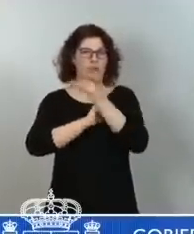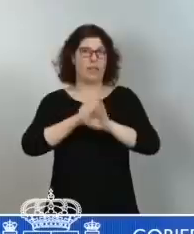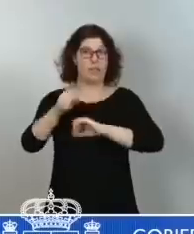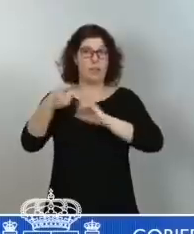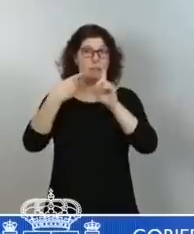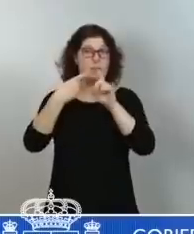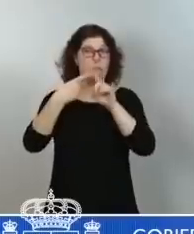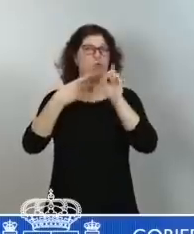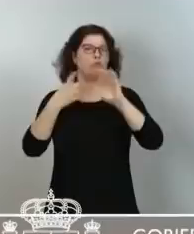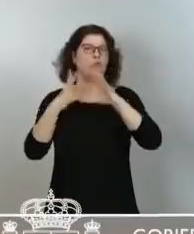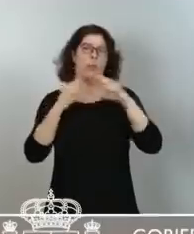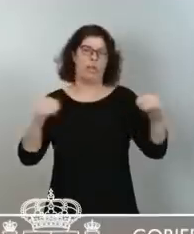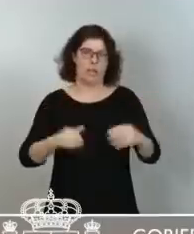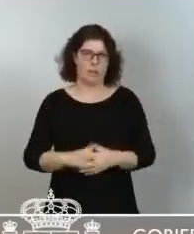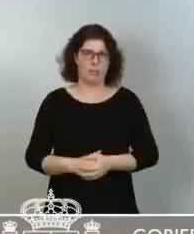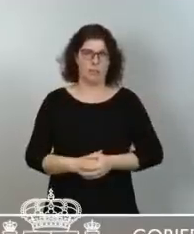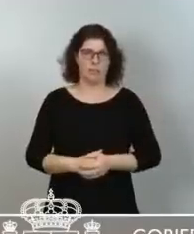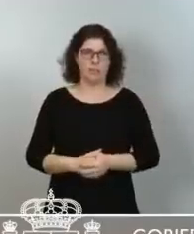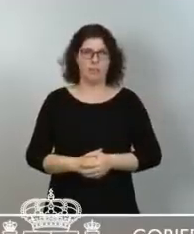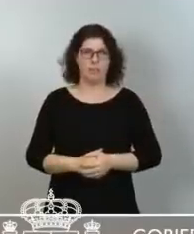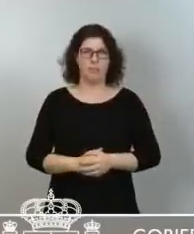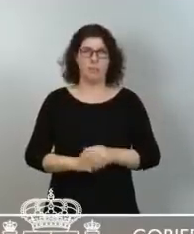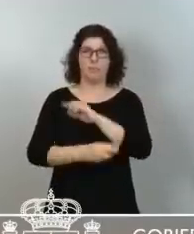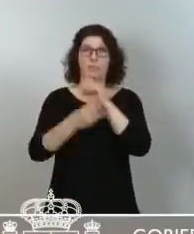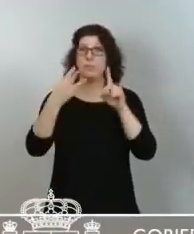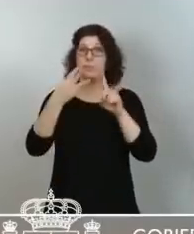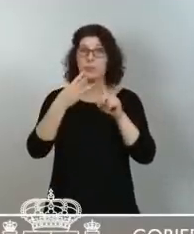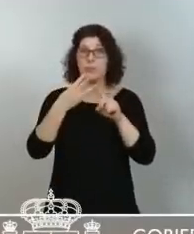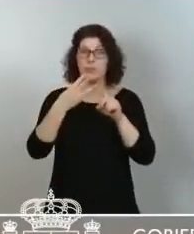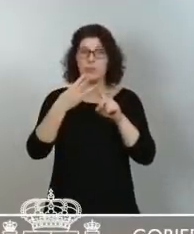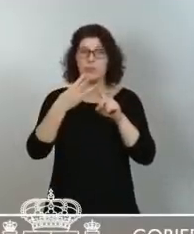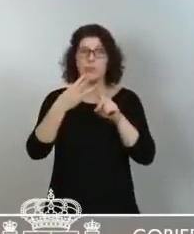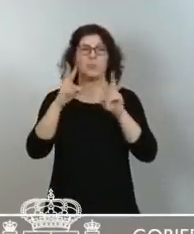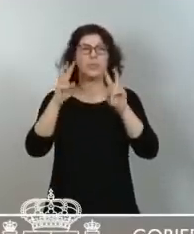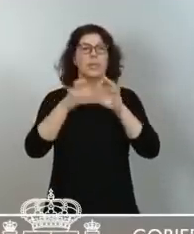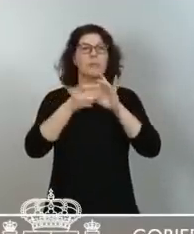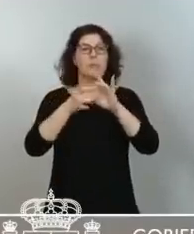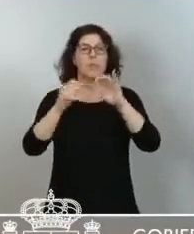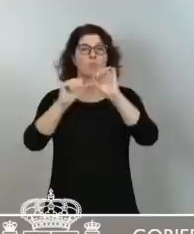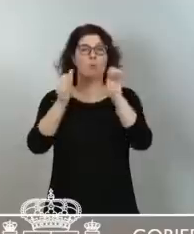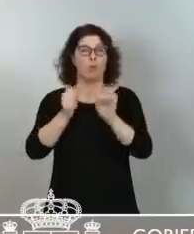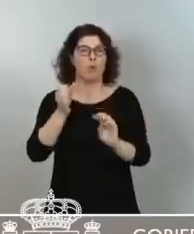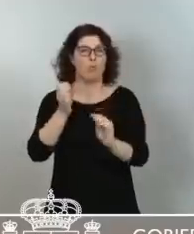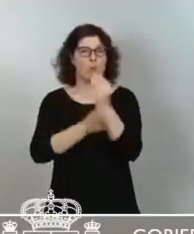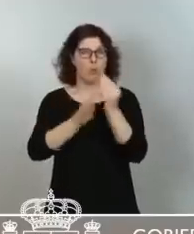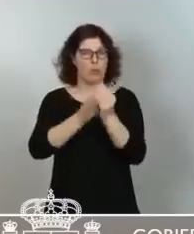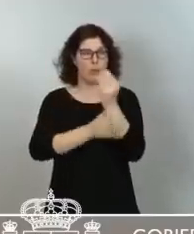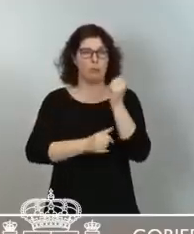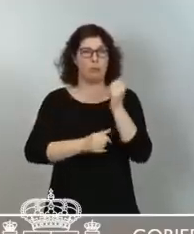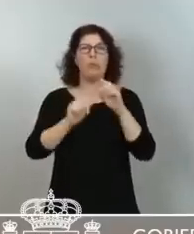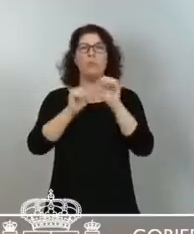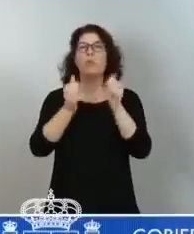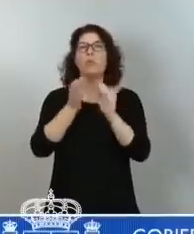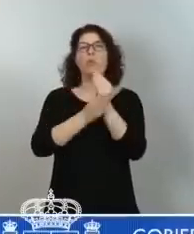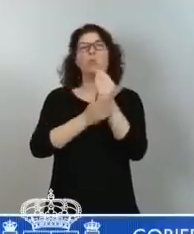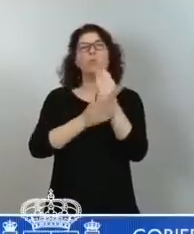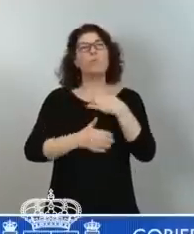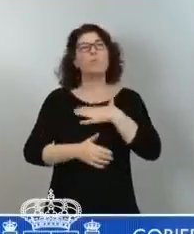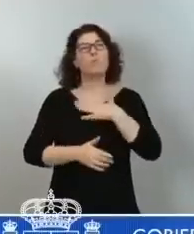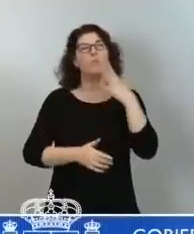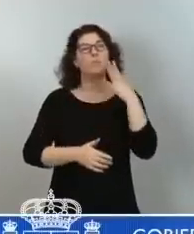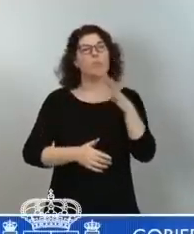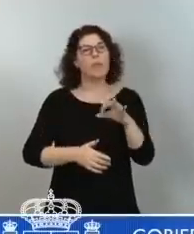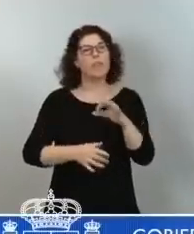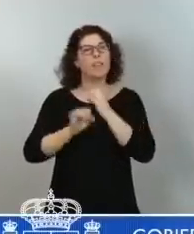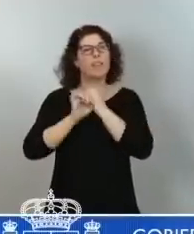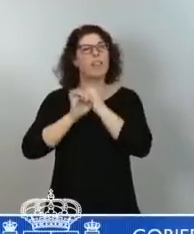La tercera gran debilidad tiene que ver con un modelo productivo quizá demasiado dependiente del turismo internacional. Lo